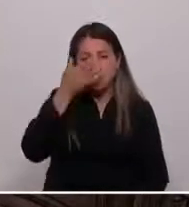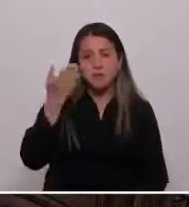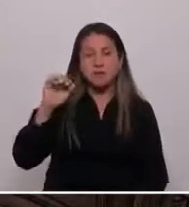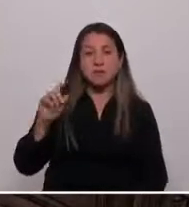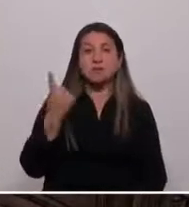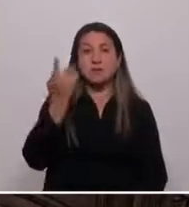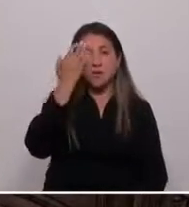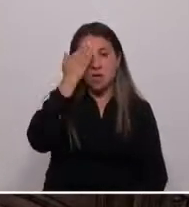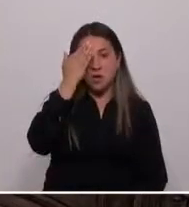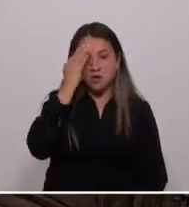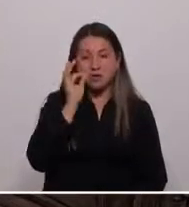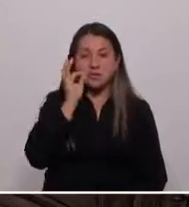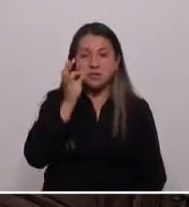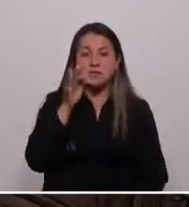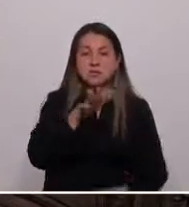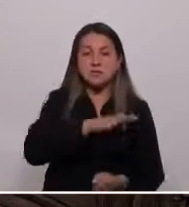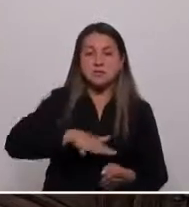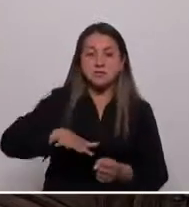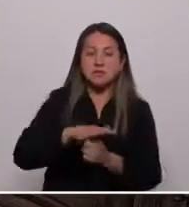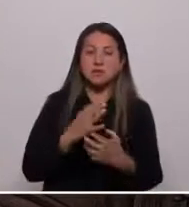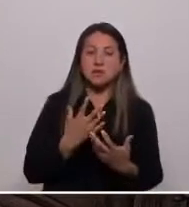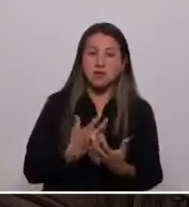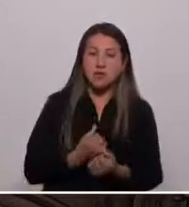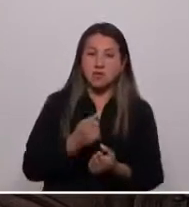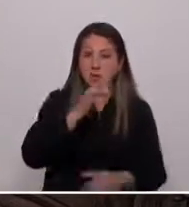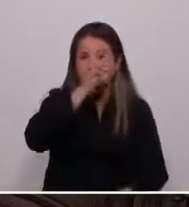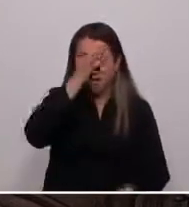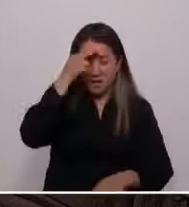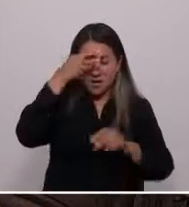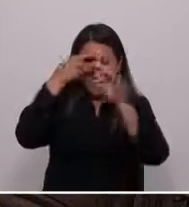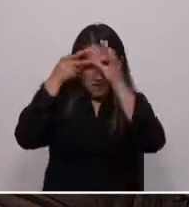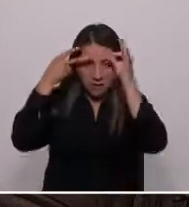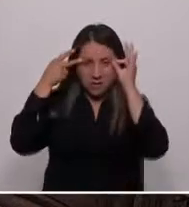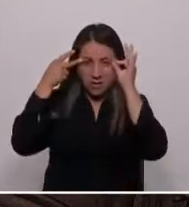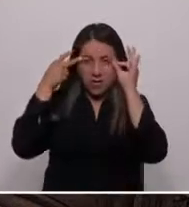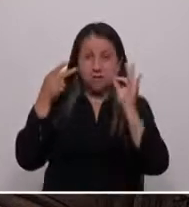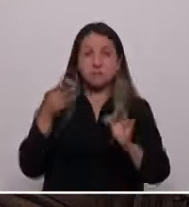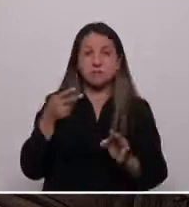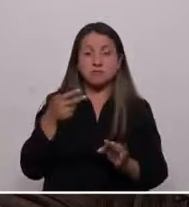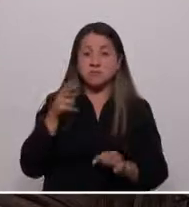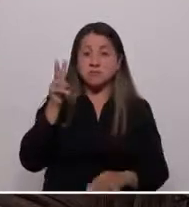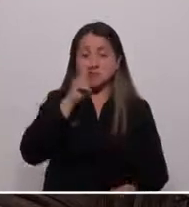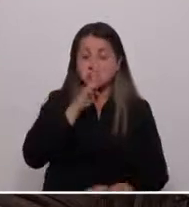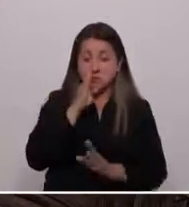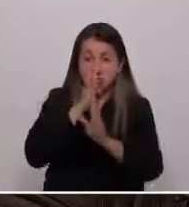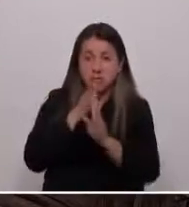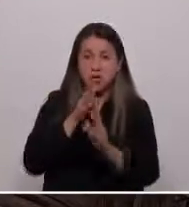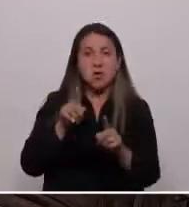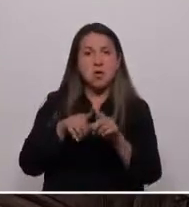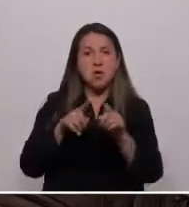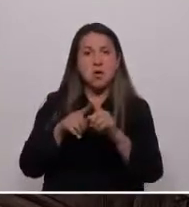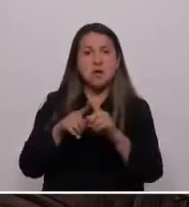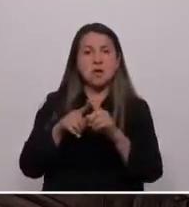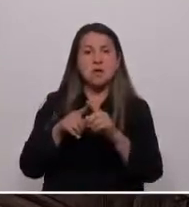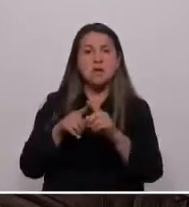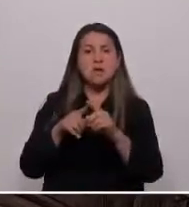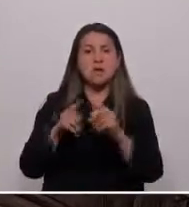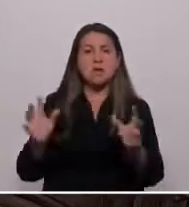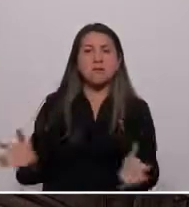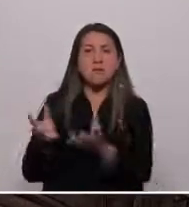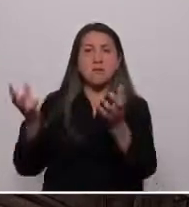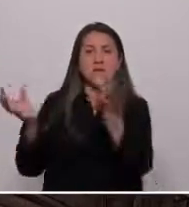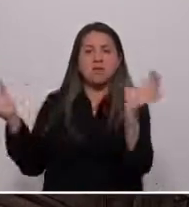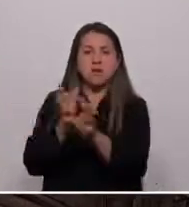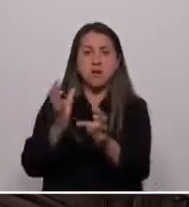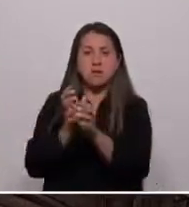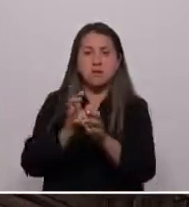refiriéndose a la situación que agobia la Araucanía. Sin disimulo, validó la violencia en vez de reivindicar la paz. Por lo mismo,